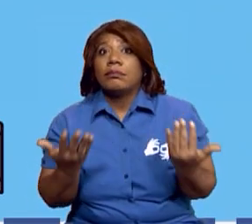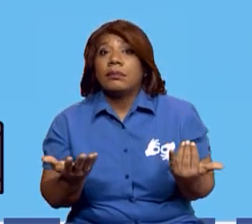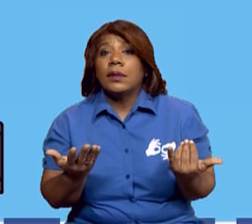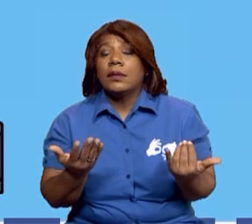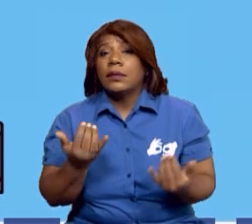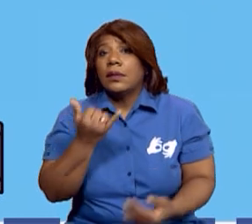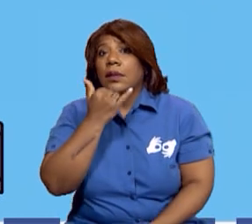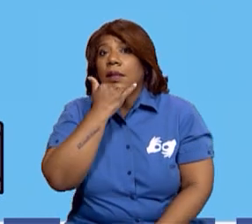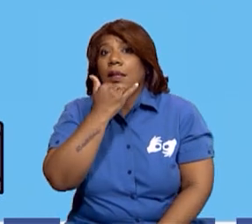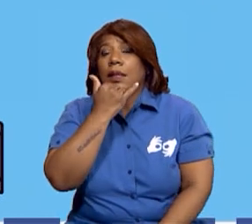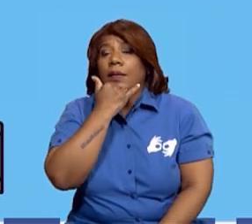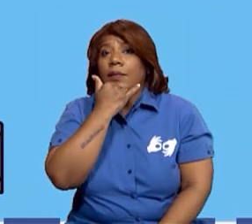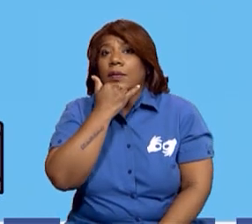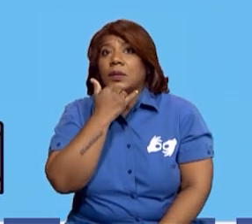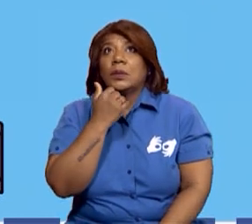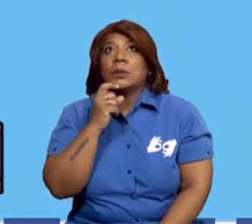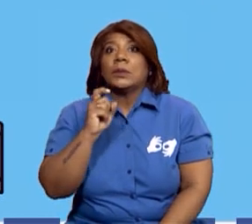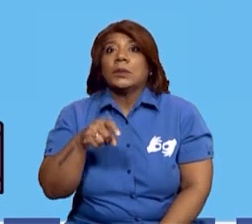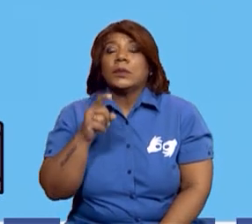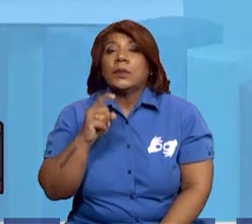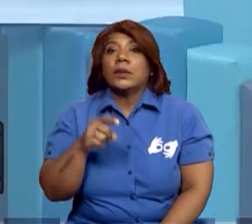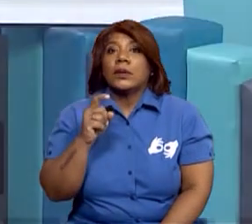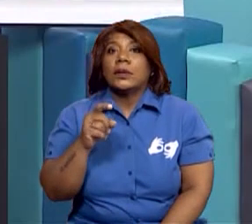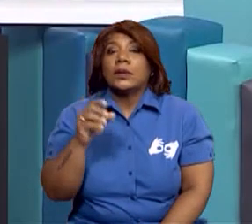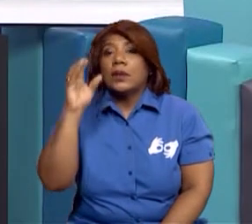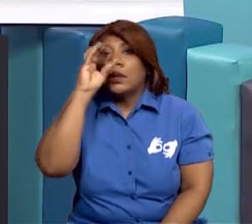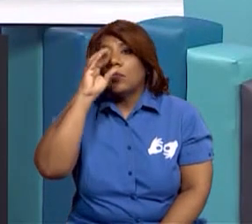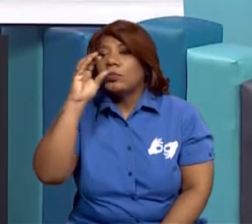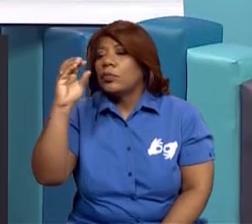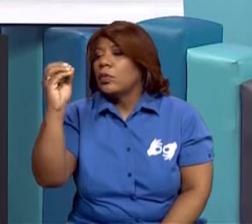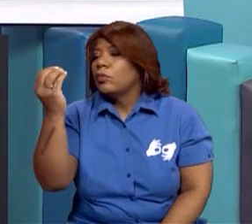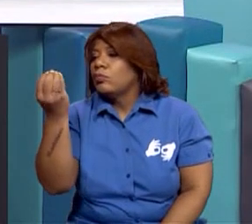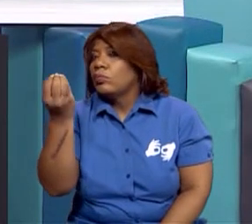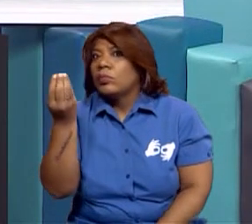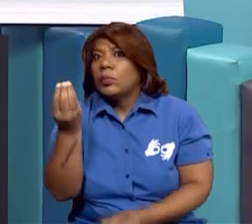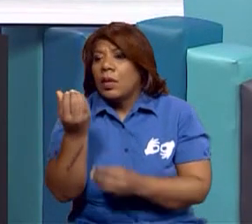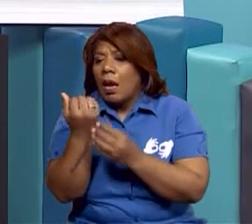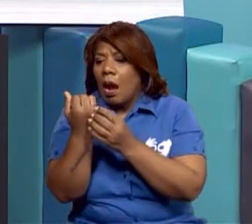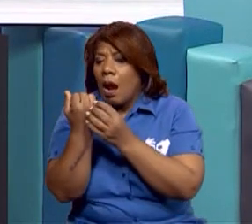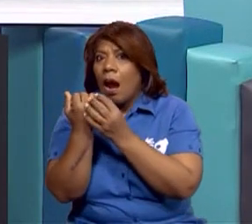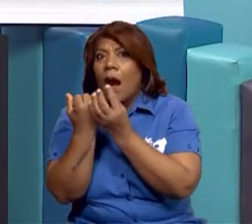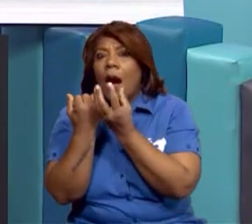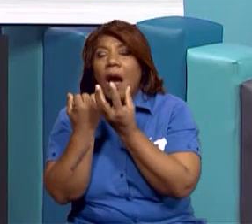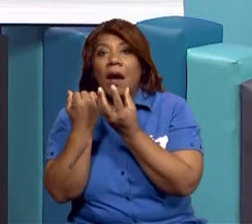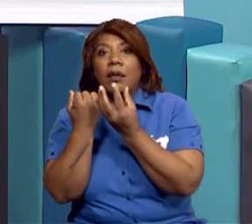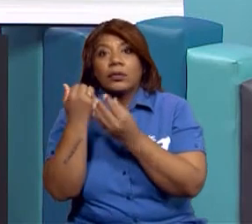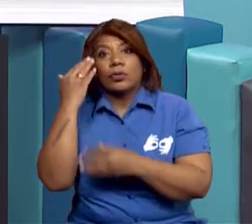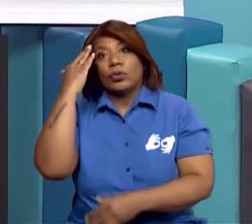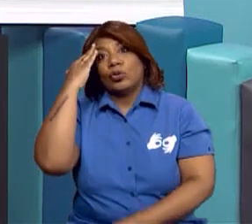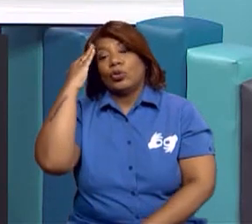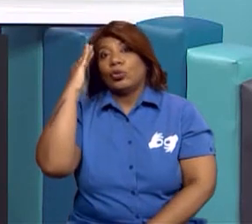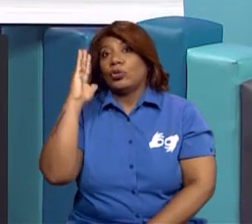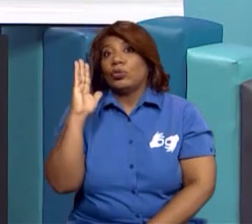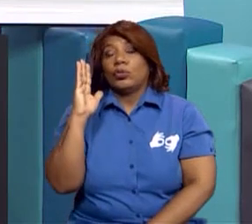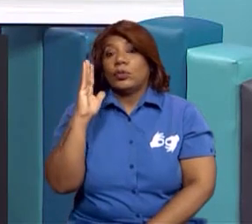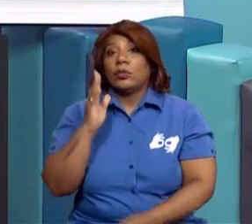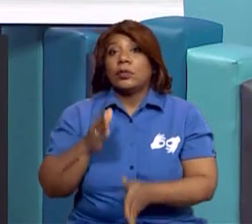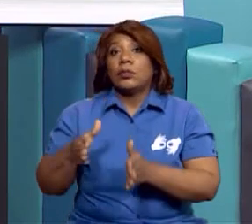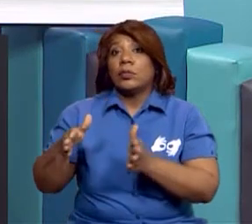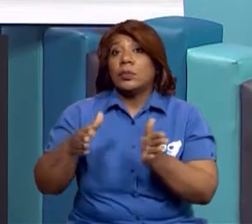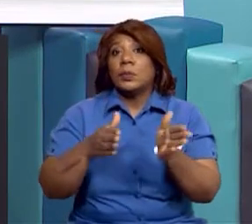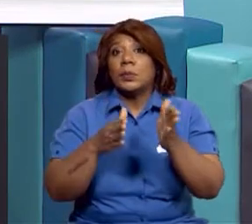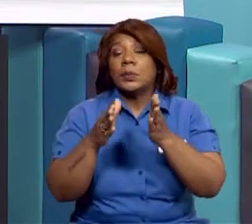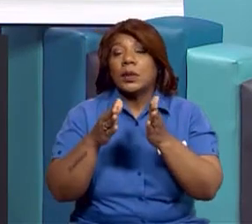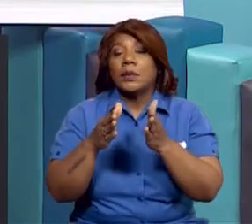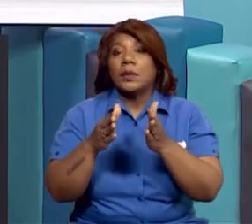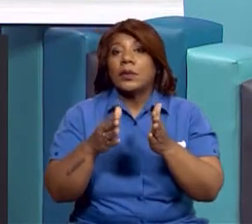a buscar unas piedras preciosas específicas. No sabe cuál es el camino. Entonces le dieron un mapa que él debe